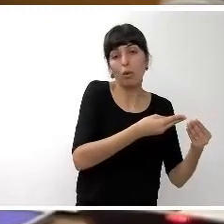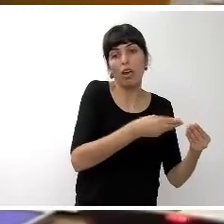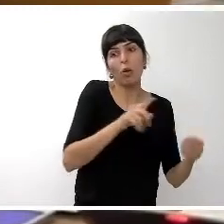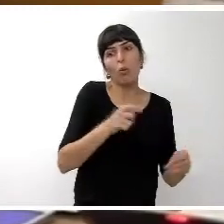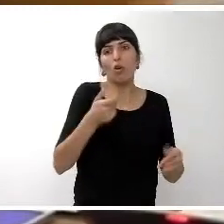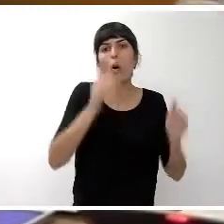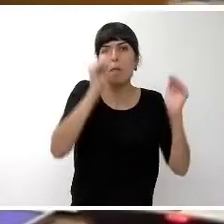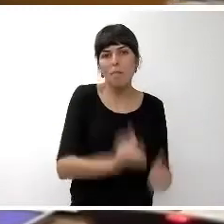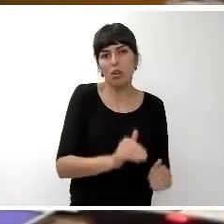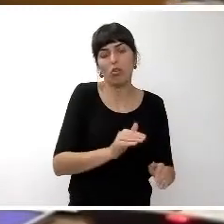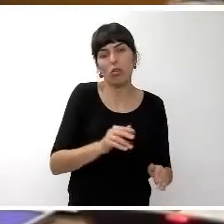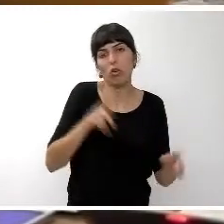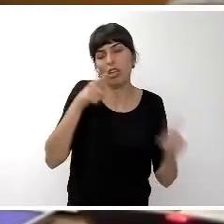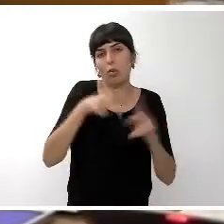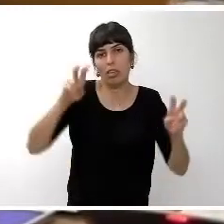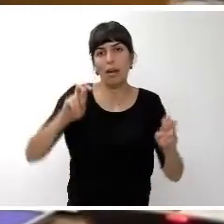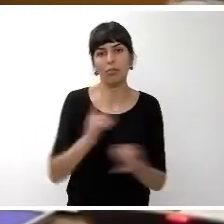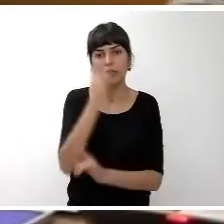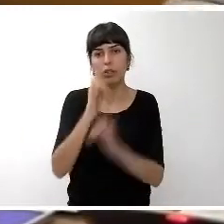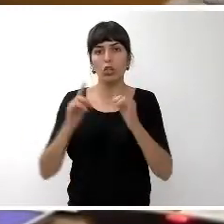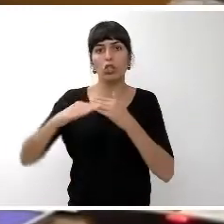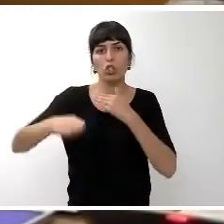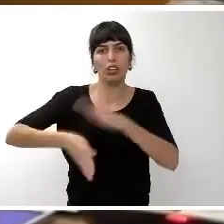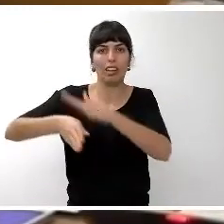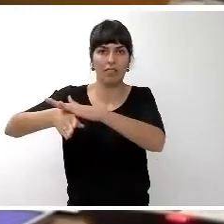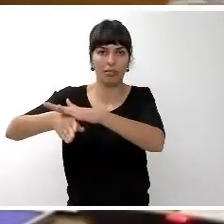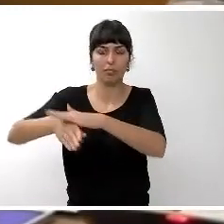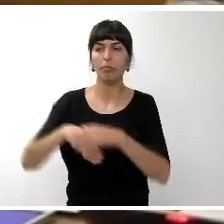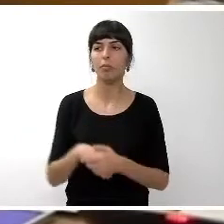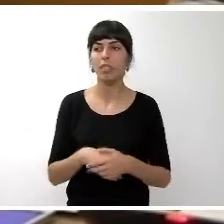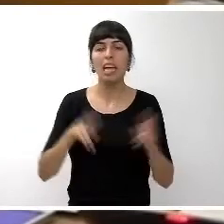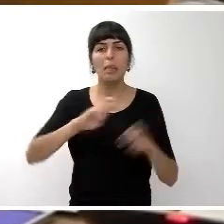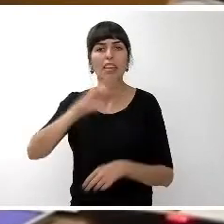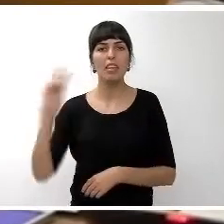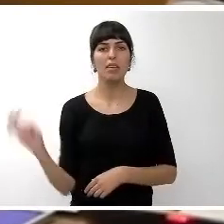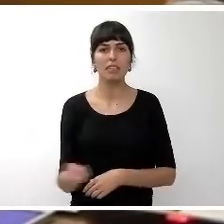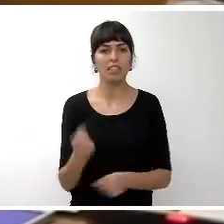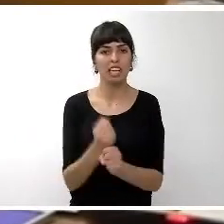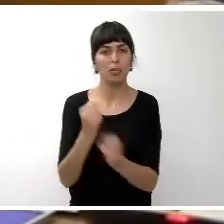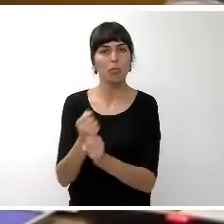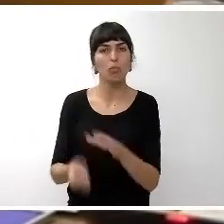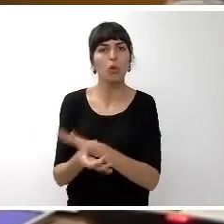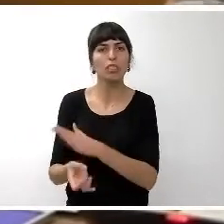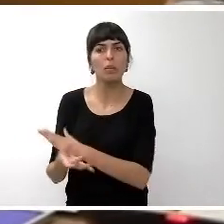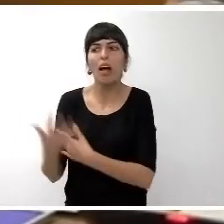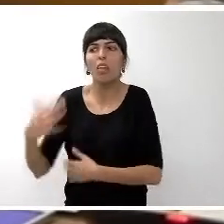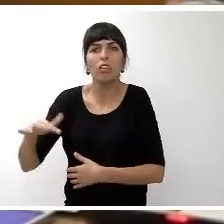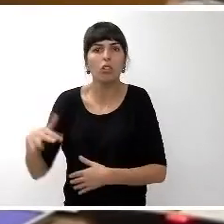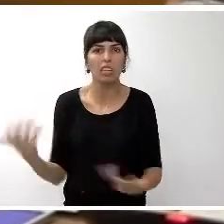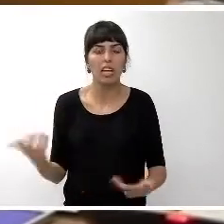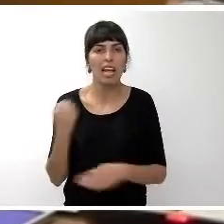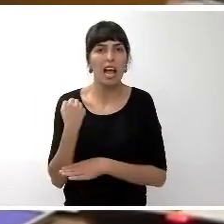insular ¿dónde está la necesaria diversificación productiva mucho más intensa? El respaldo de verdad a